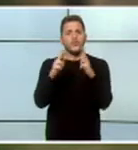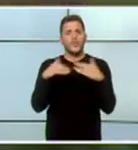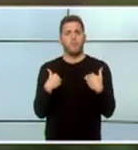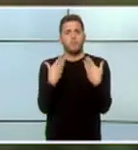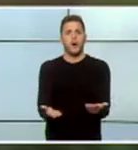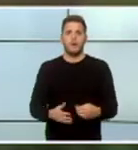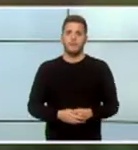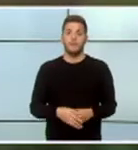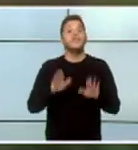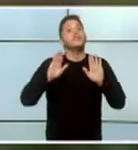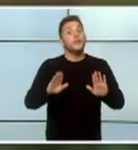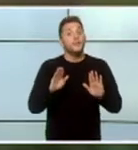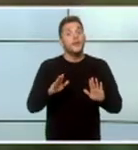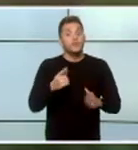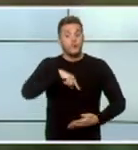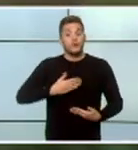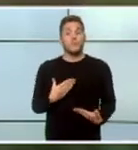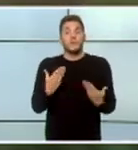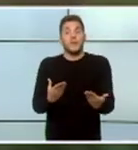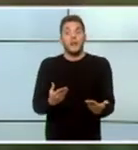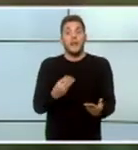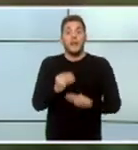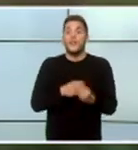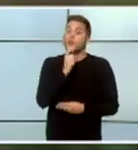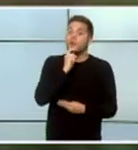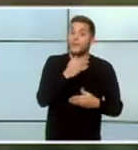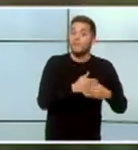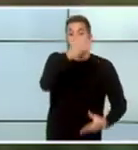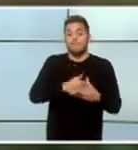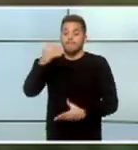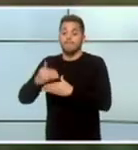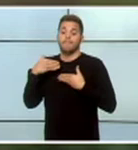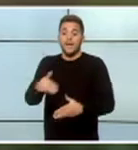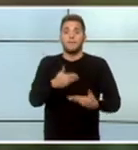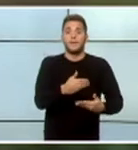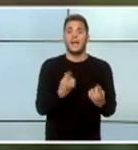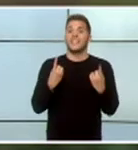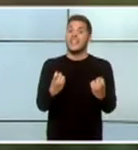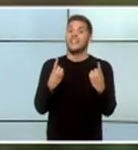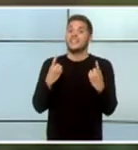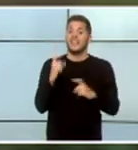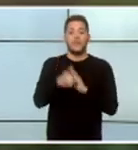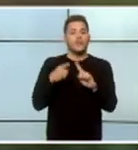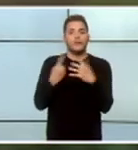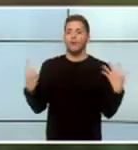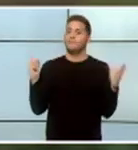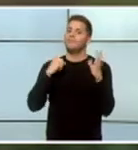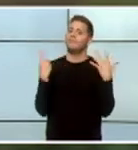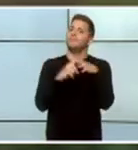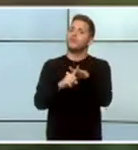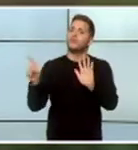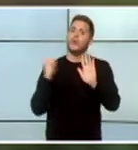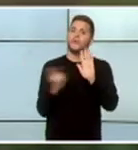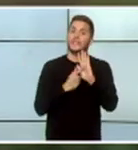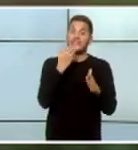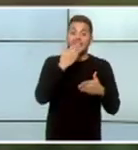sociedad... ...pero para ello... ...es necesario... ...eliminar los obstáculos... ...para nuestra integración... ...si esas